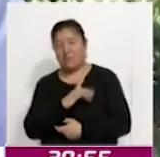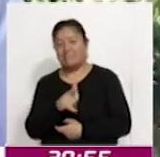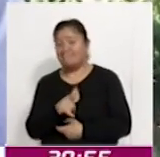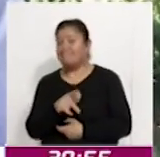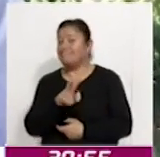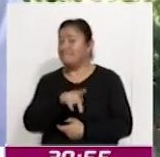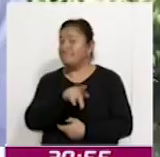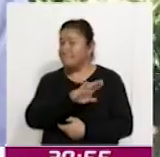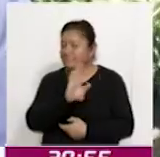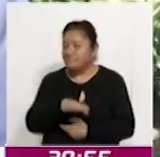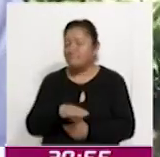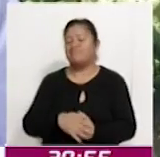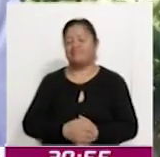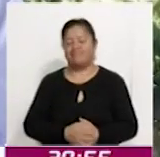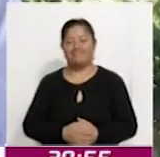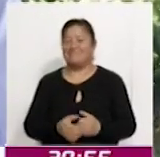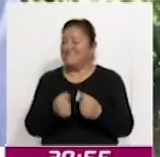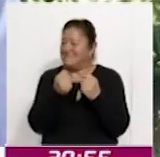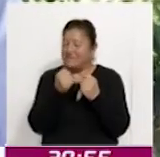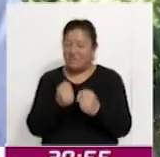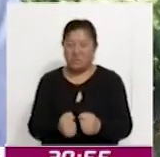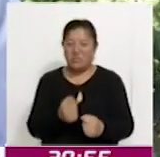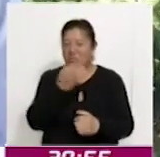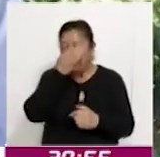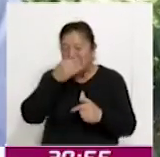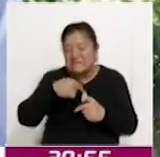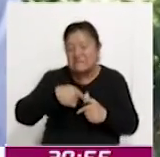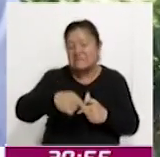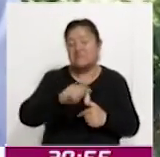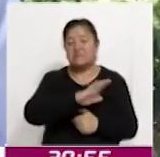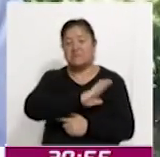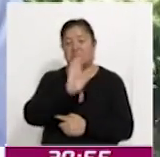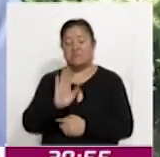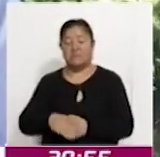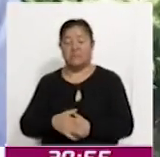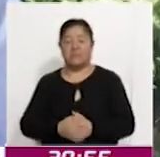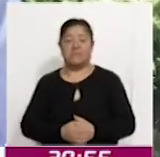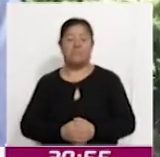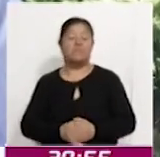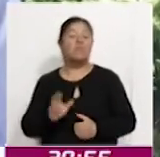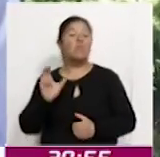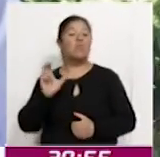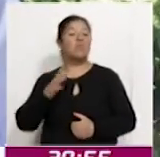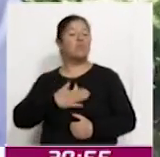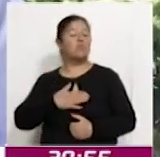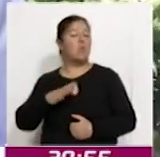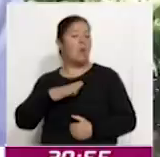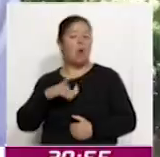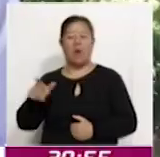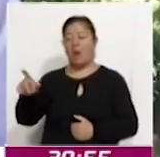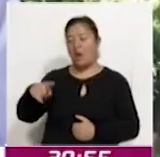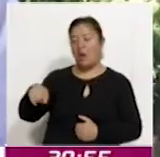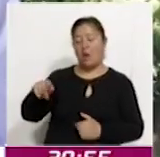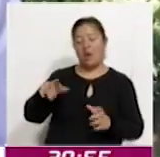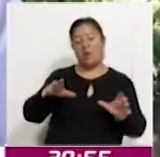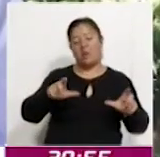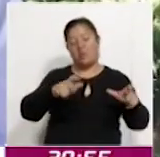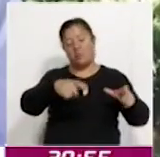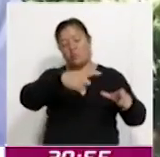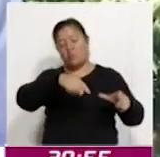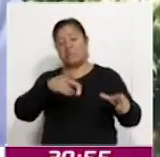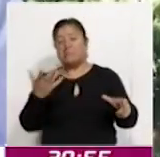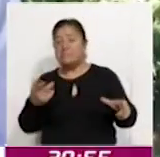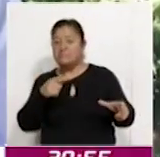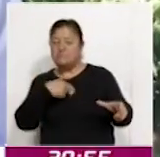mortalidad es muy alta. Parte de lo que en algún momento nosotros tenemos con estos pacientes es que lamentablemente su